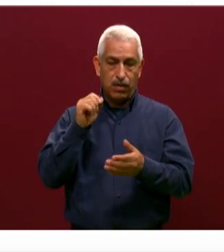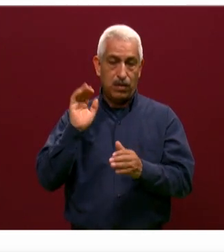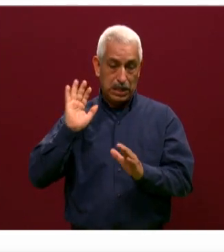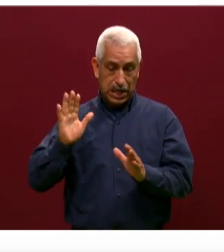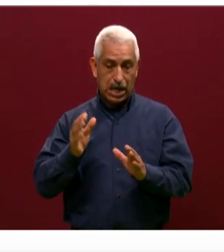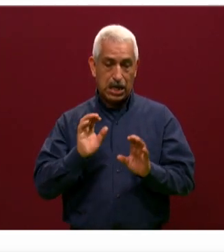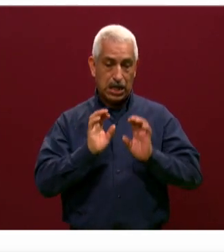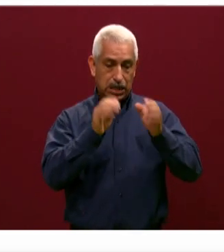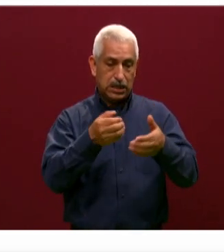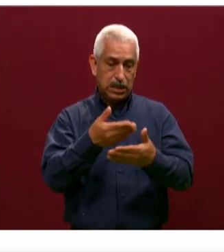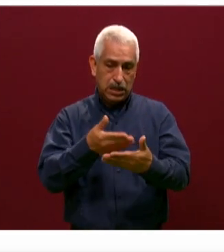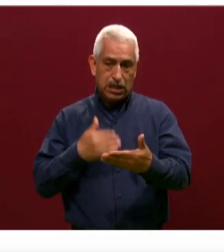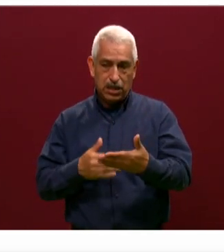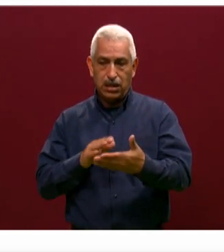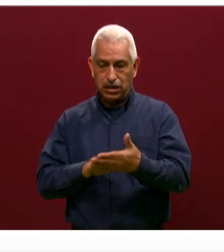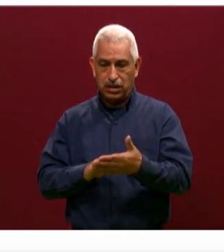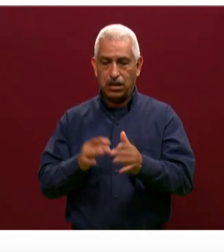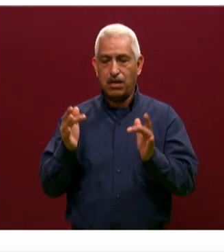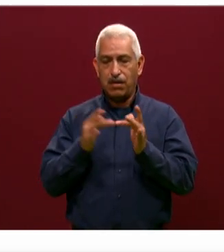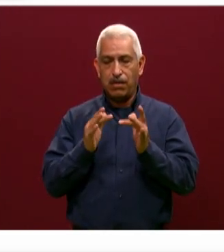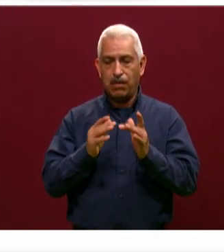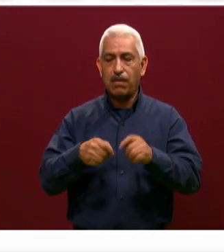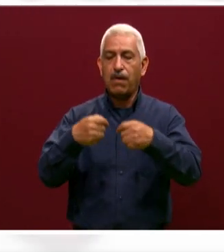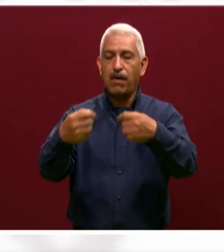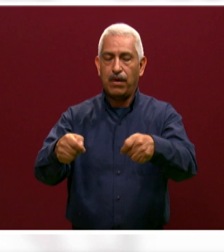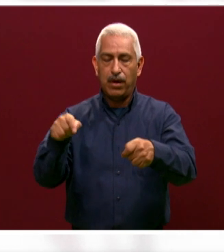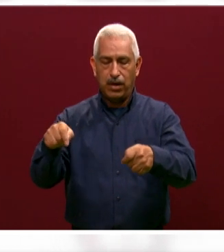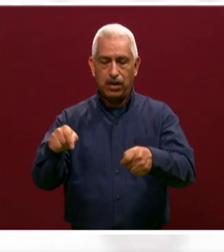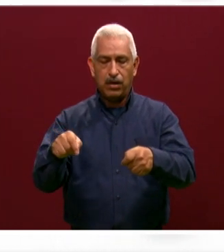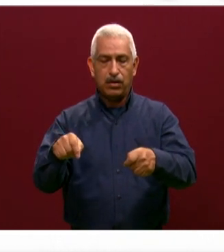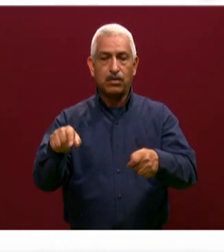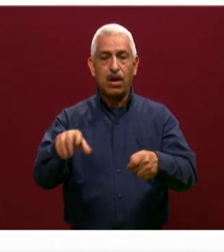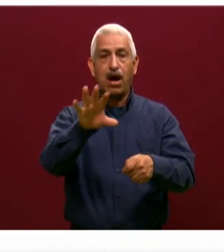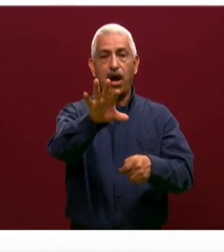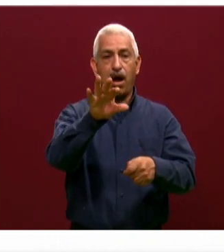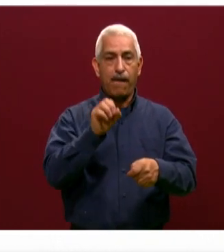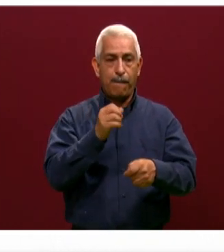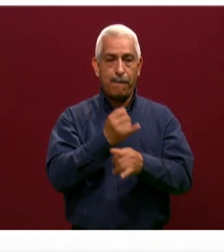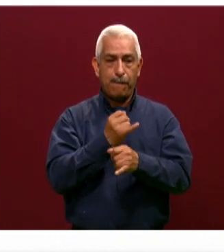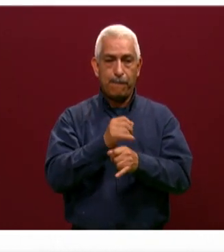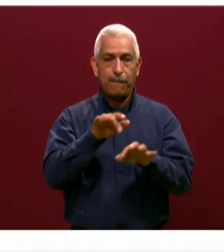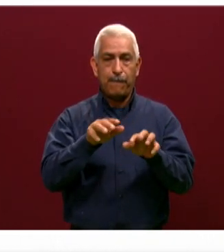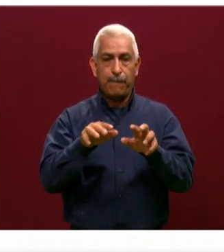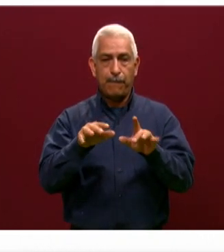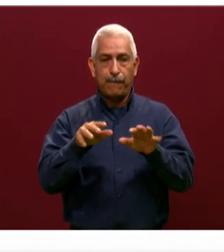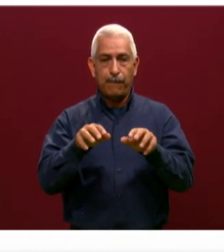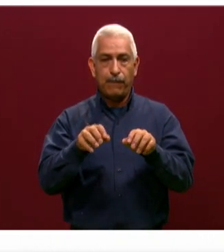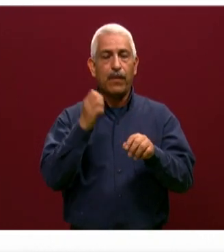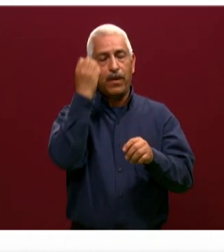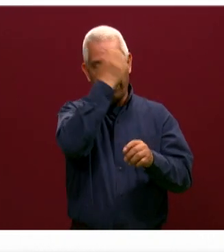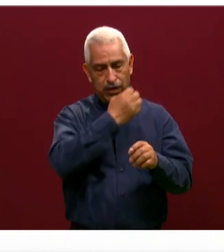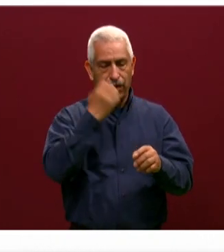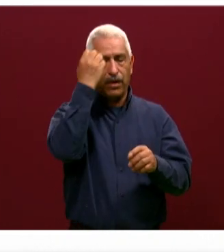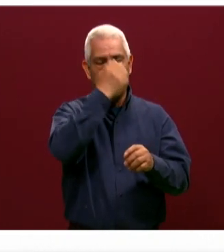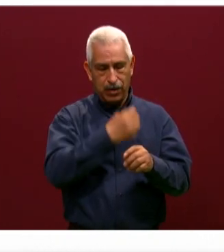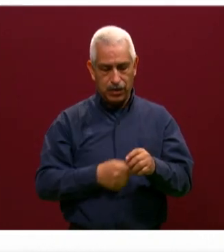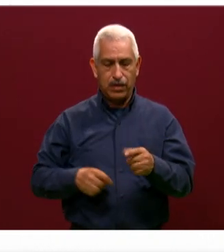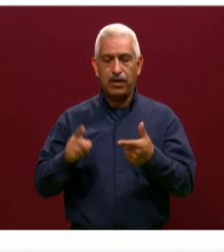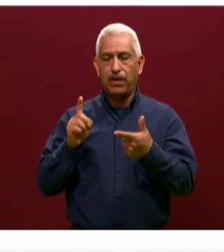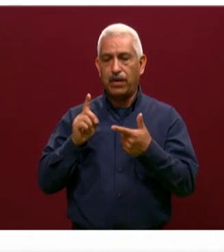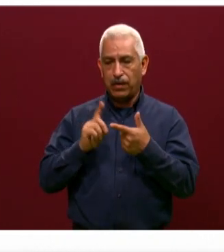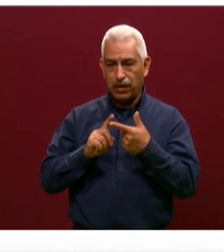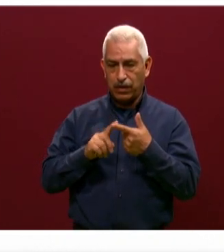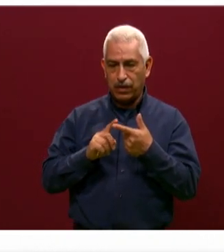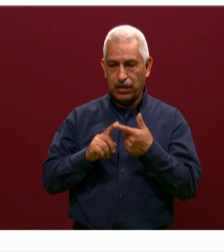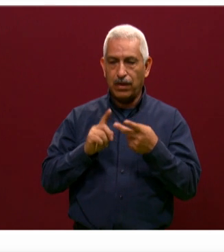examen y ellos la aplicarán. Podrán entrar desde el dispositivo que tengan y aplicarán su examen. Ah, muy bien. La segunda evaluación,